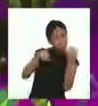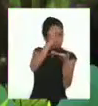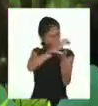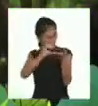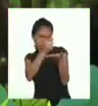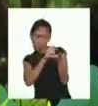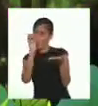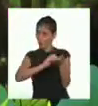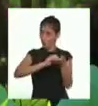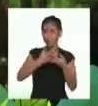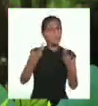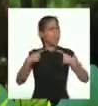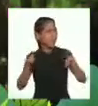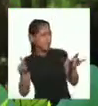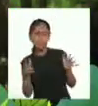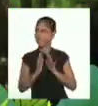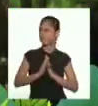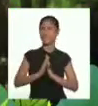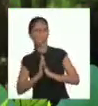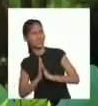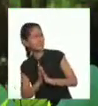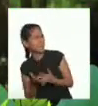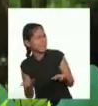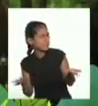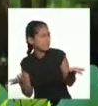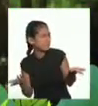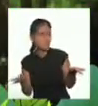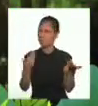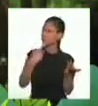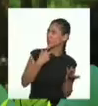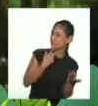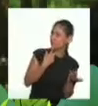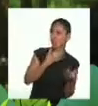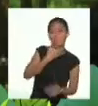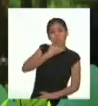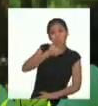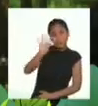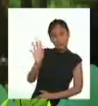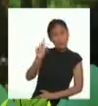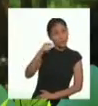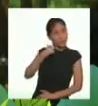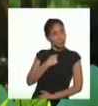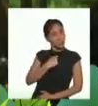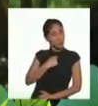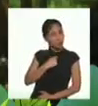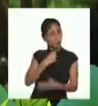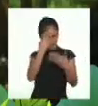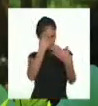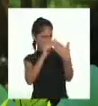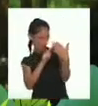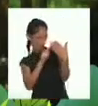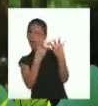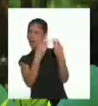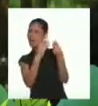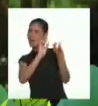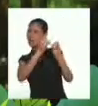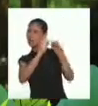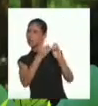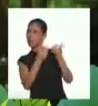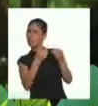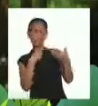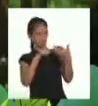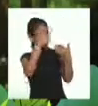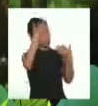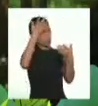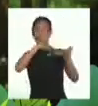Pero, ¿qué pasa si me doy cuenta de que hay varios cambios que